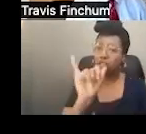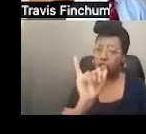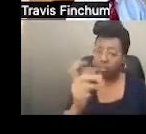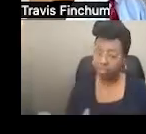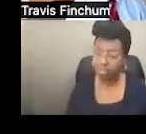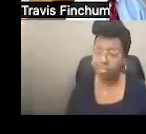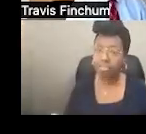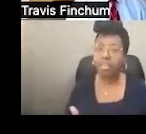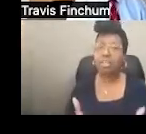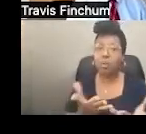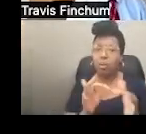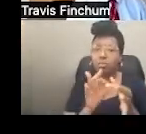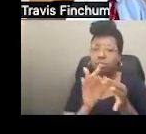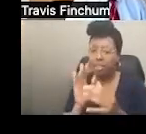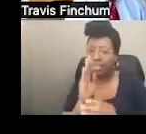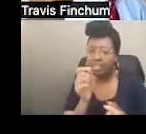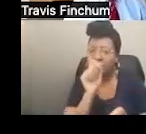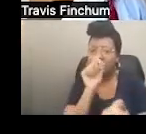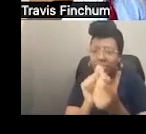médica, Medicare en particular.